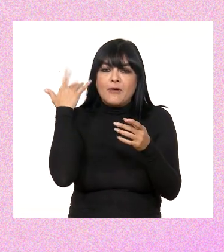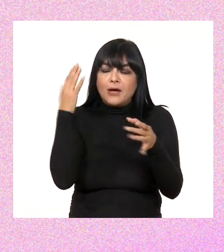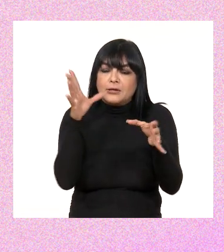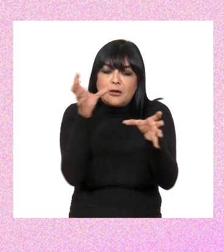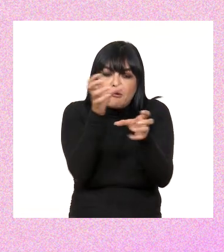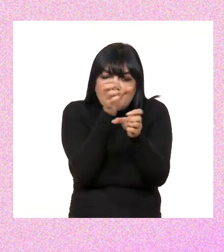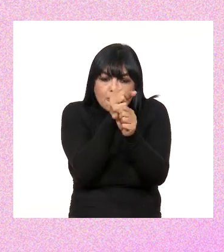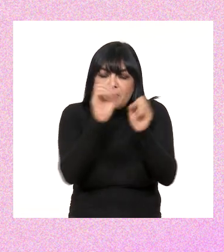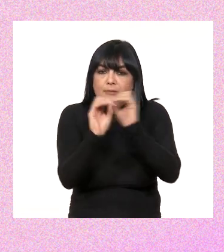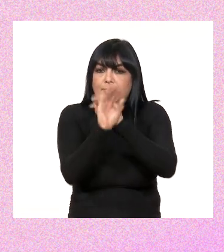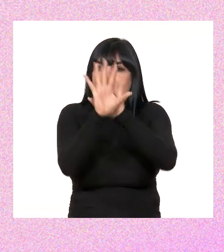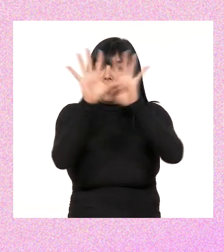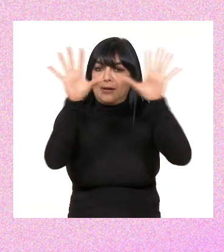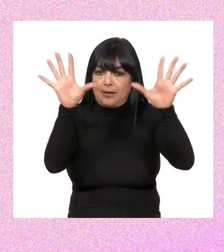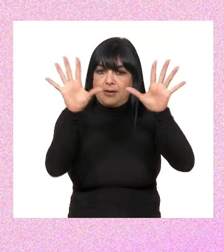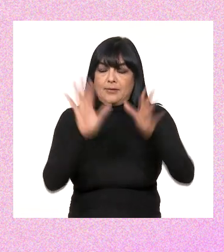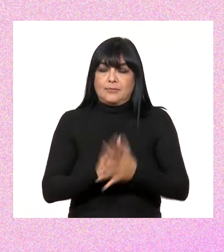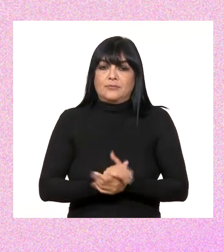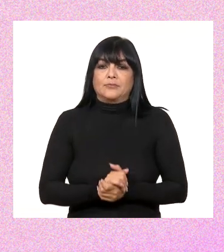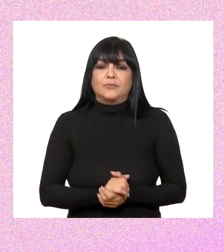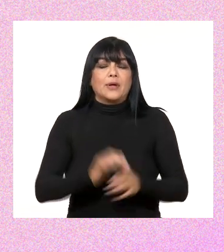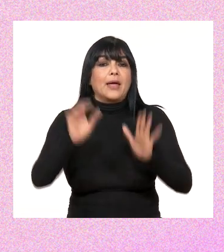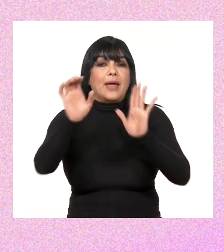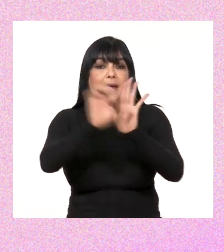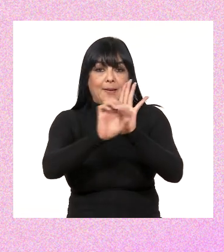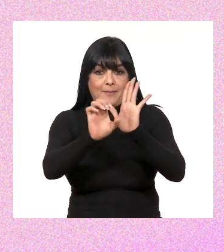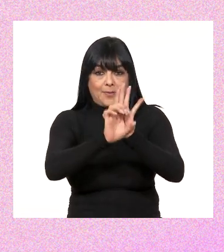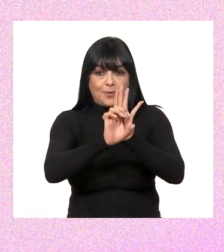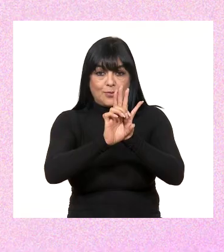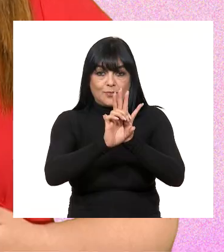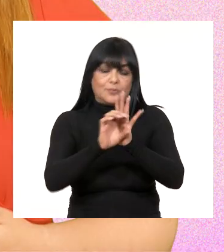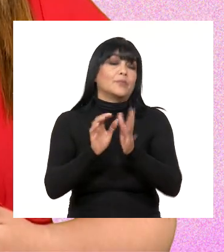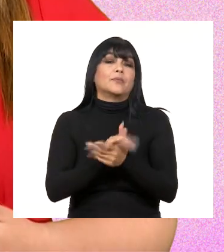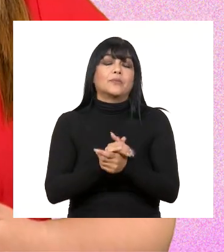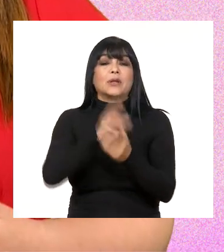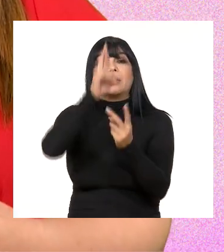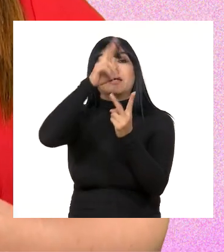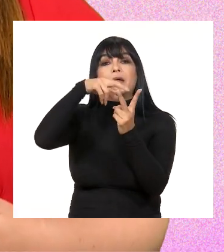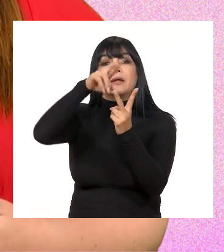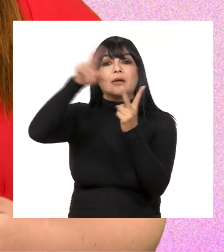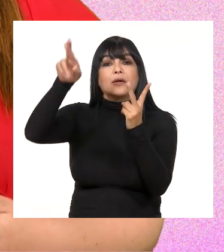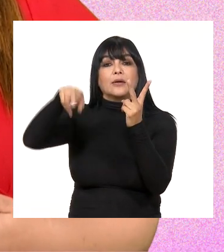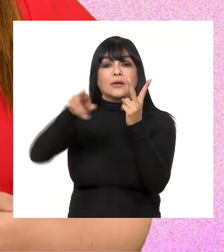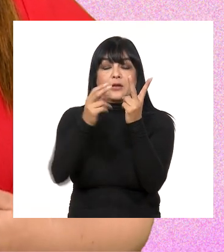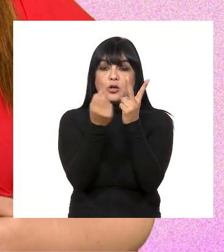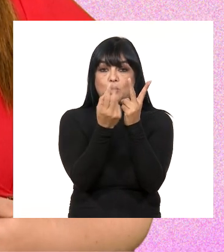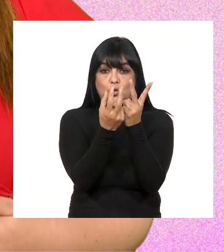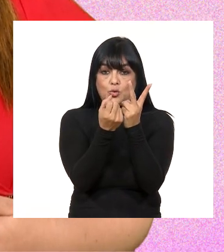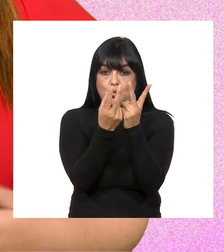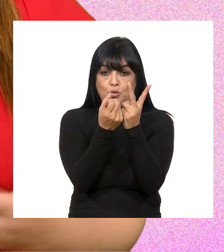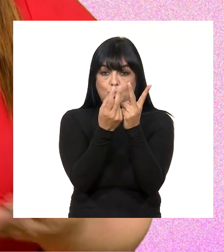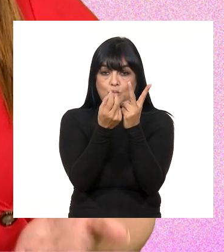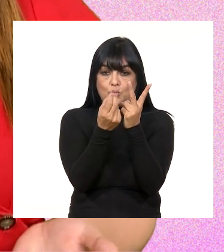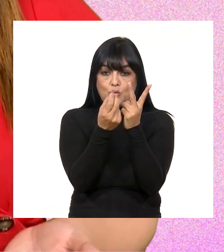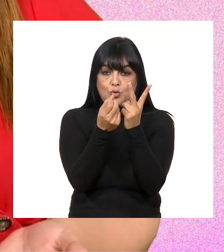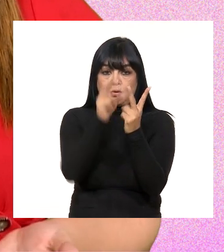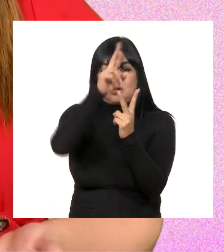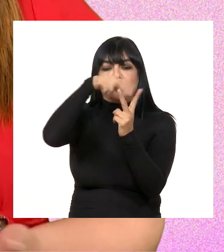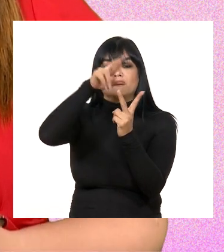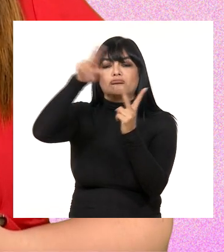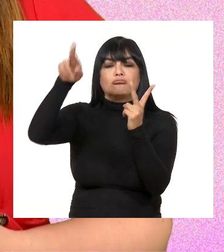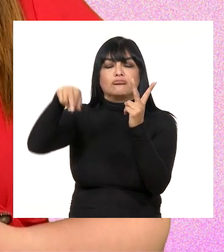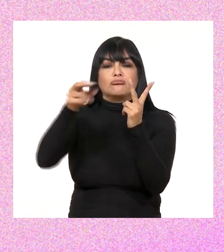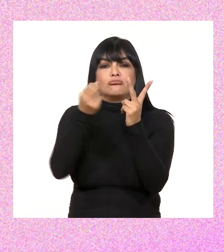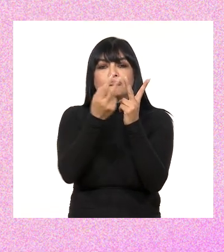simple, clara y fácil de manipular. Por ejemplo, si tenemos la raíz cuadrada de 12, ¿cómo la podemos